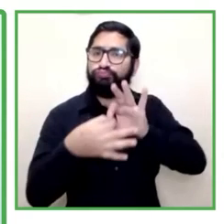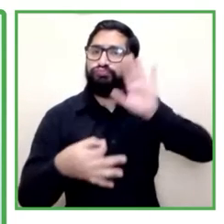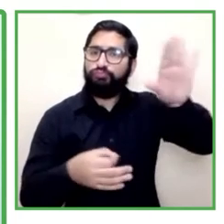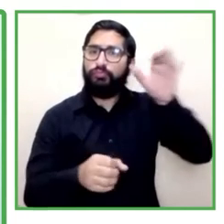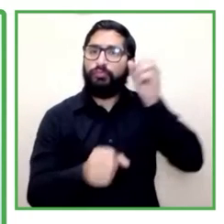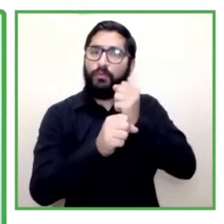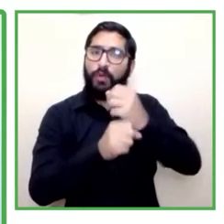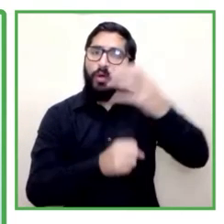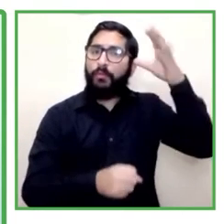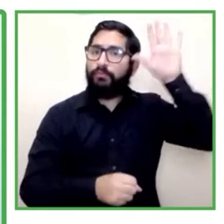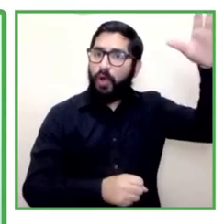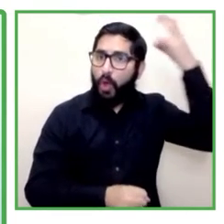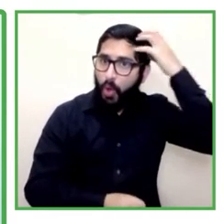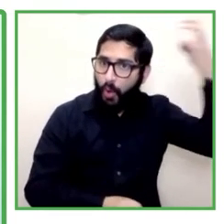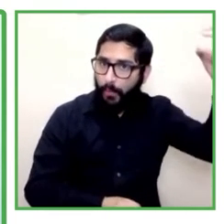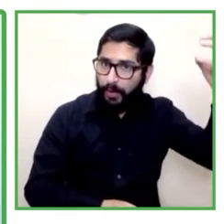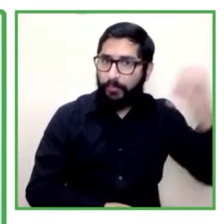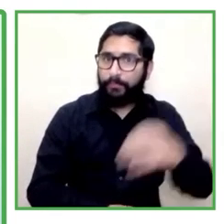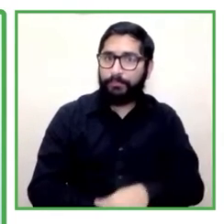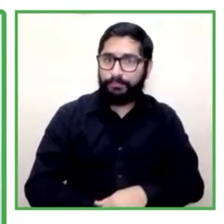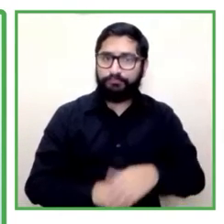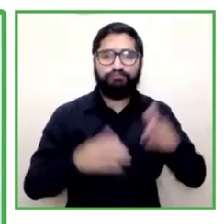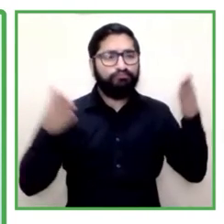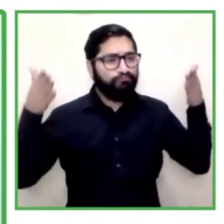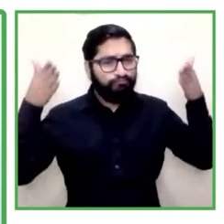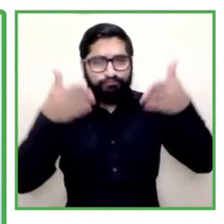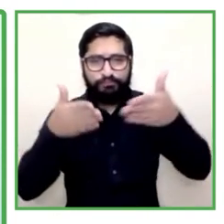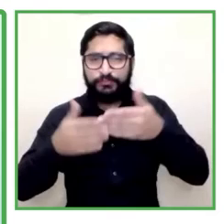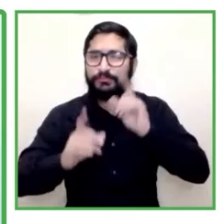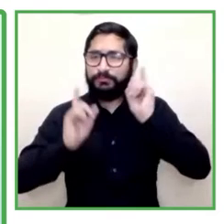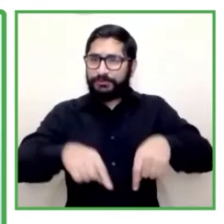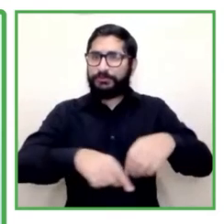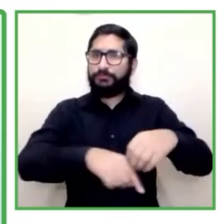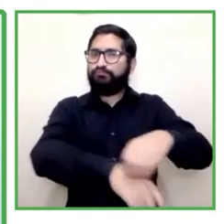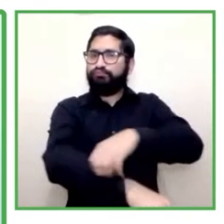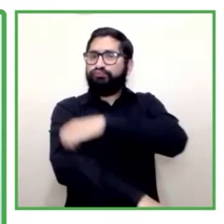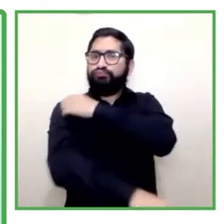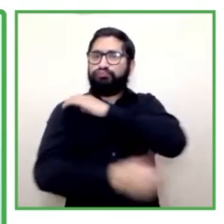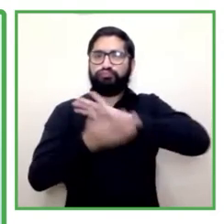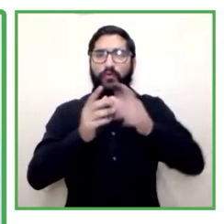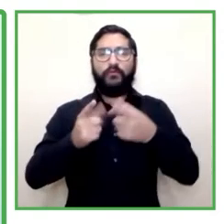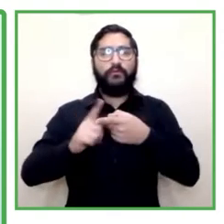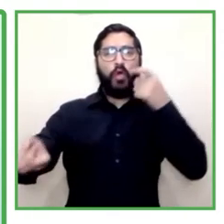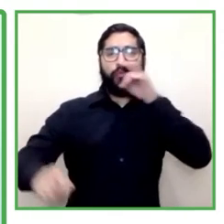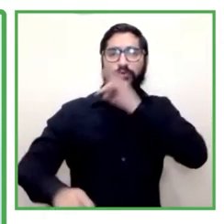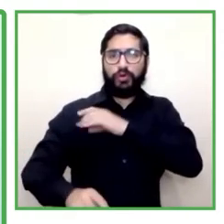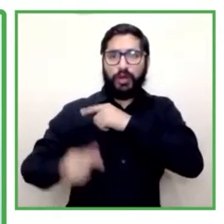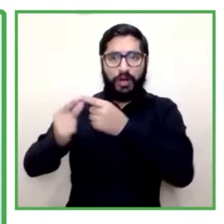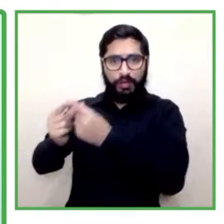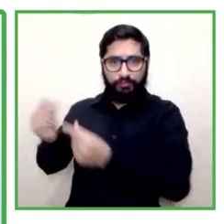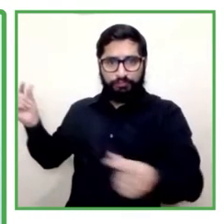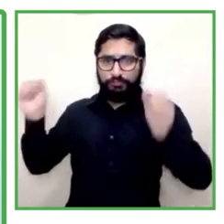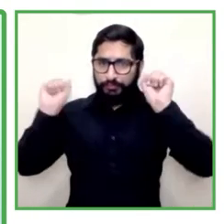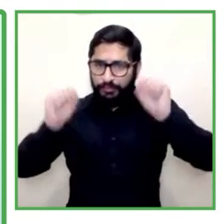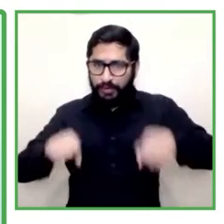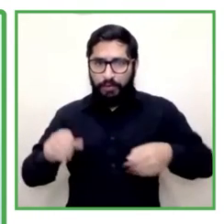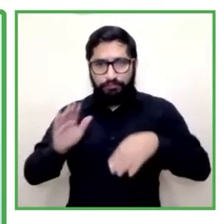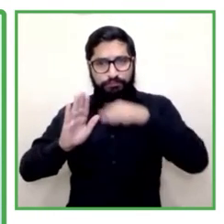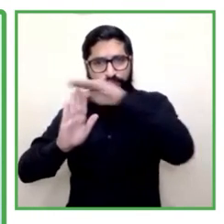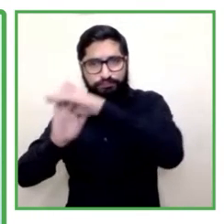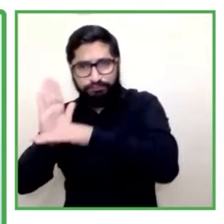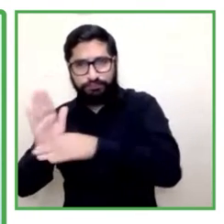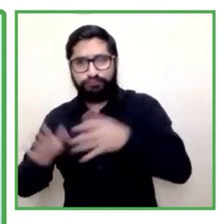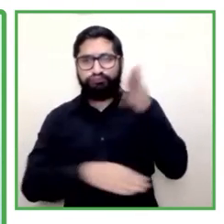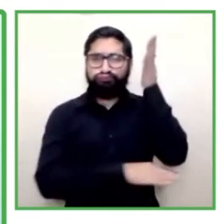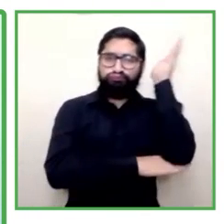presencia en todo el país, implementando y administrando acciones y programas de capacitación con foco en la empleabilidad de las personas y